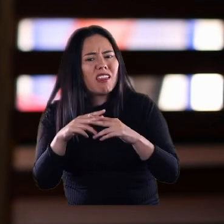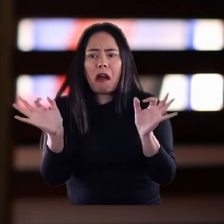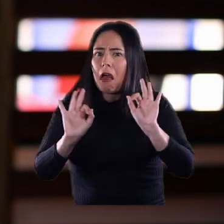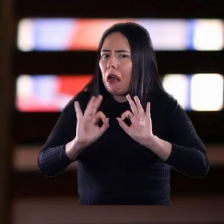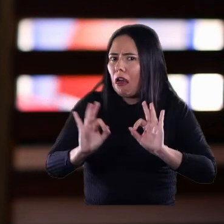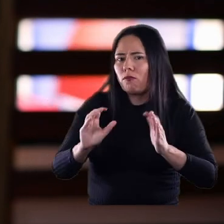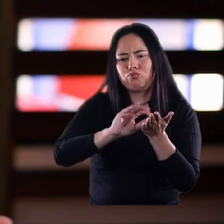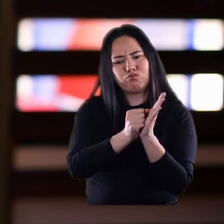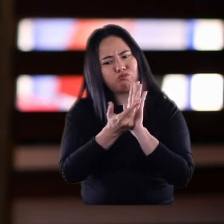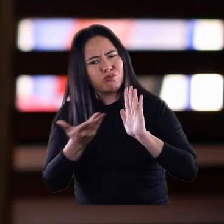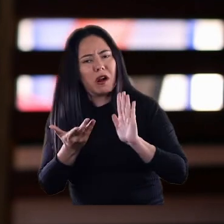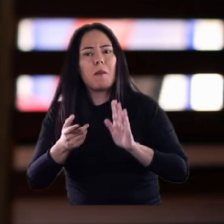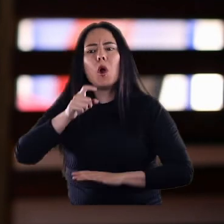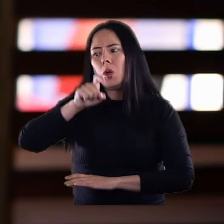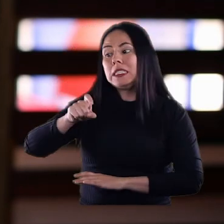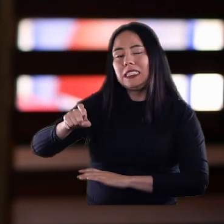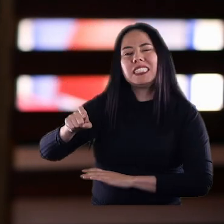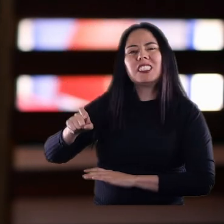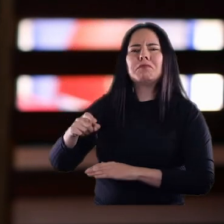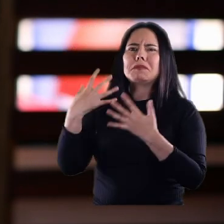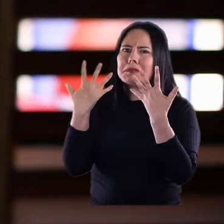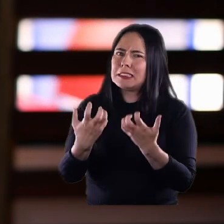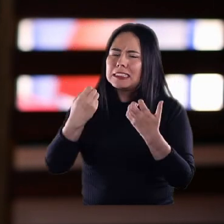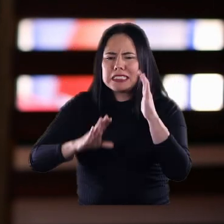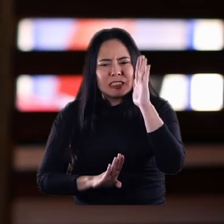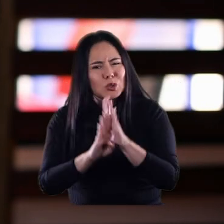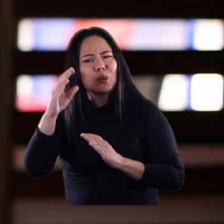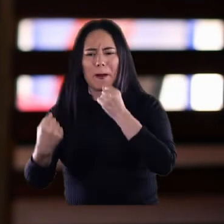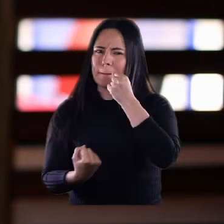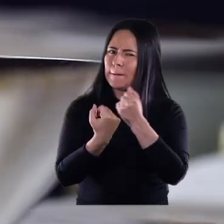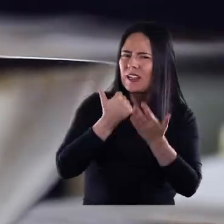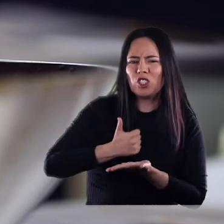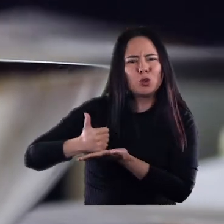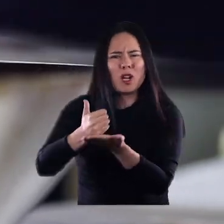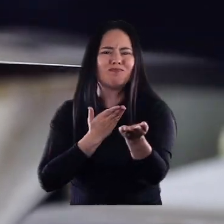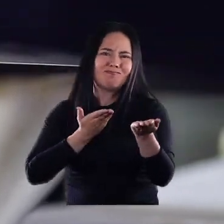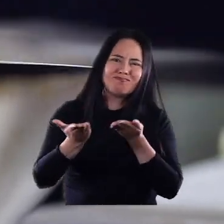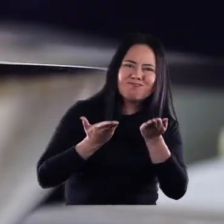equipos, no había nada, pero lo único que sí teníamos realmente era ganas de ayudar y de servir.